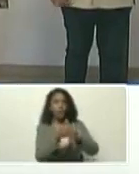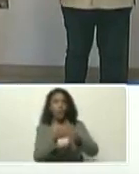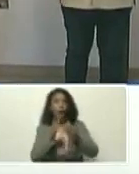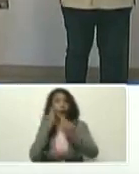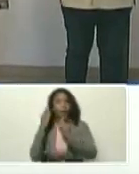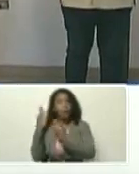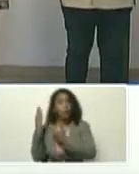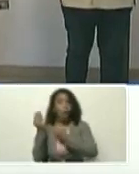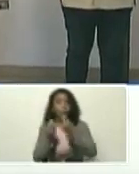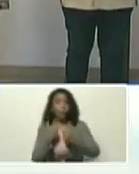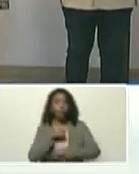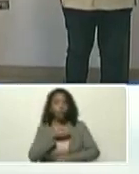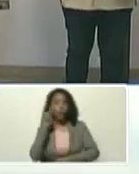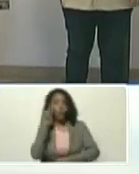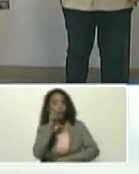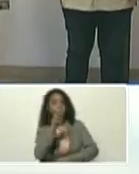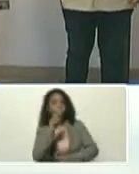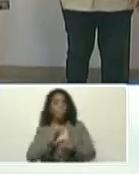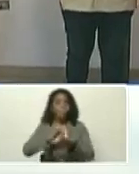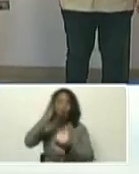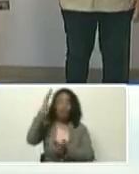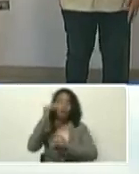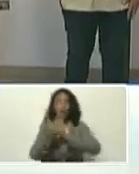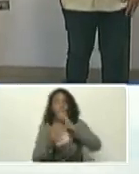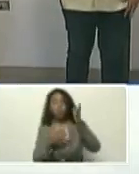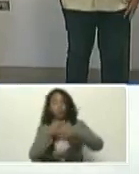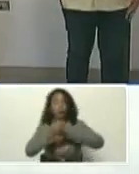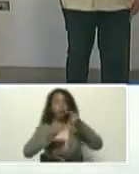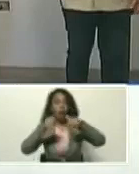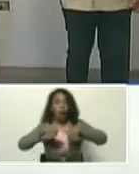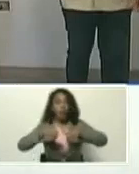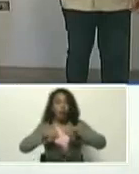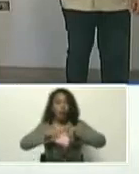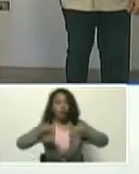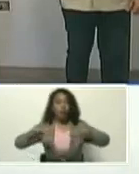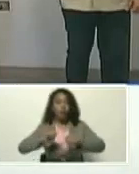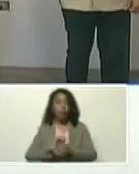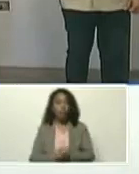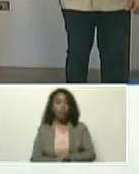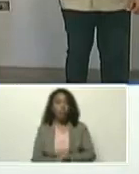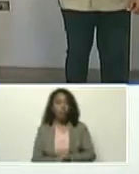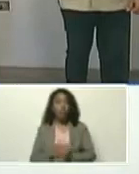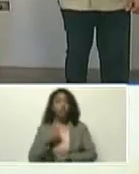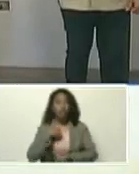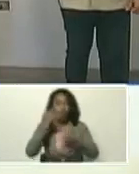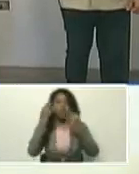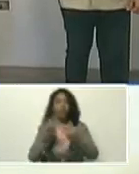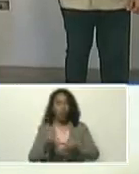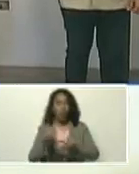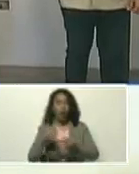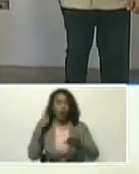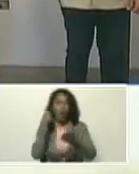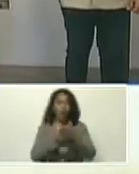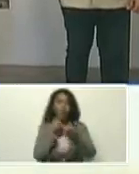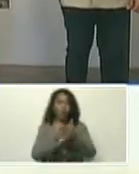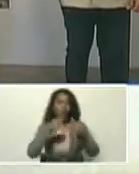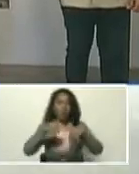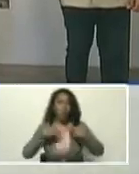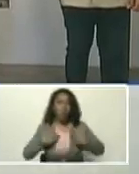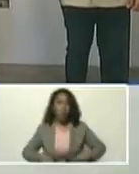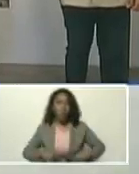así como, visto milagros, que se han hecho aquí, en nuestra tierra, estoy seguro, que con la lucha, de la humanidad,